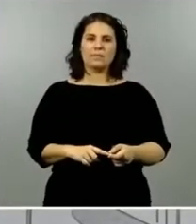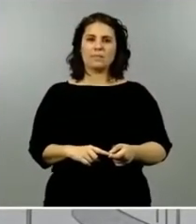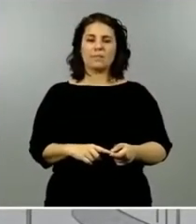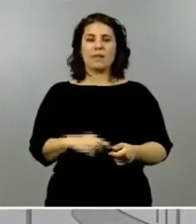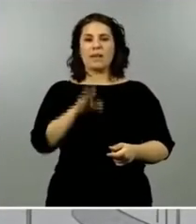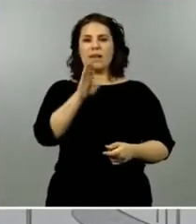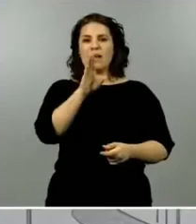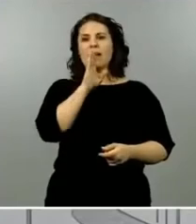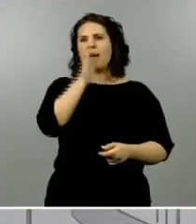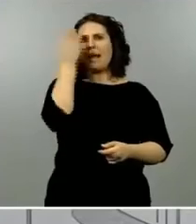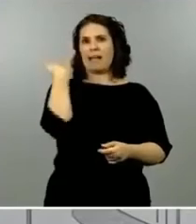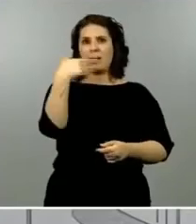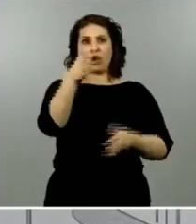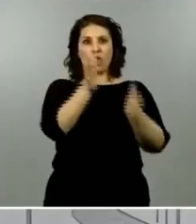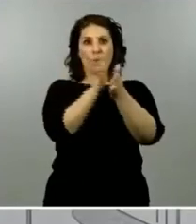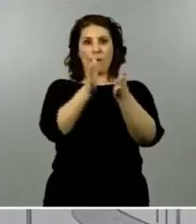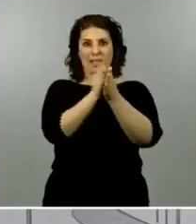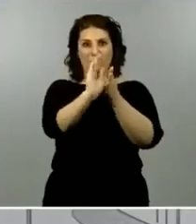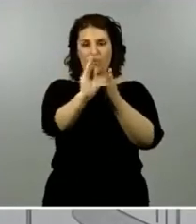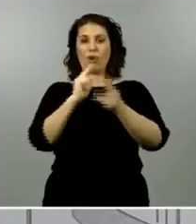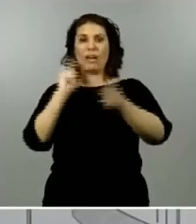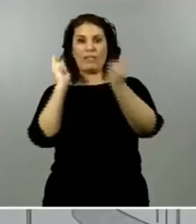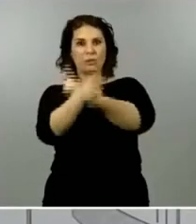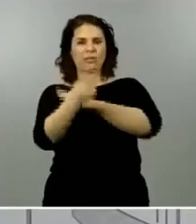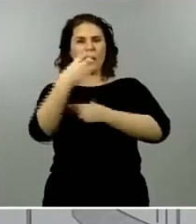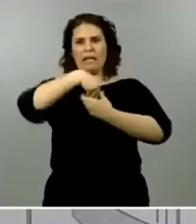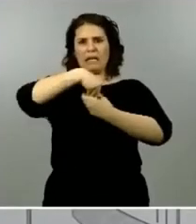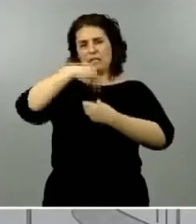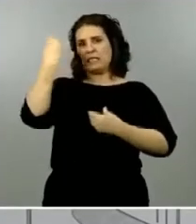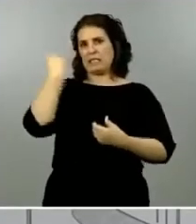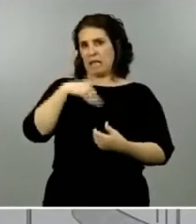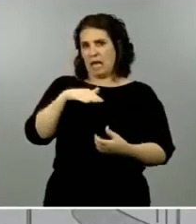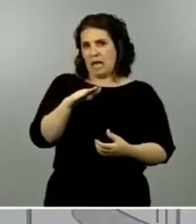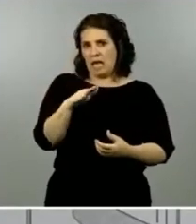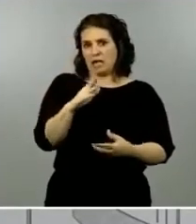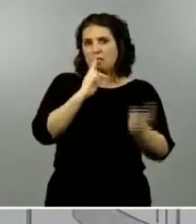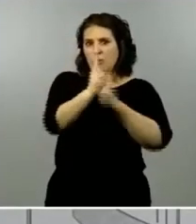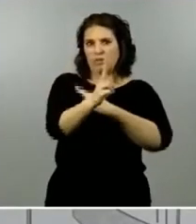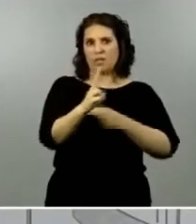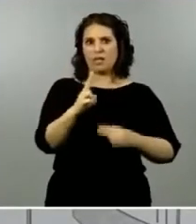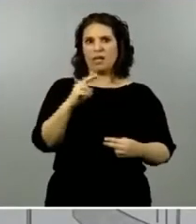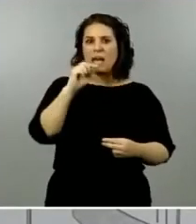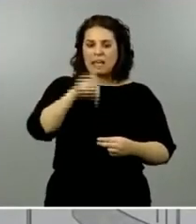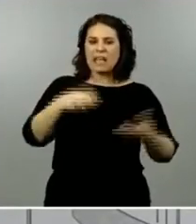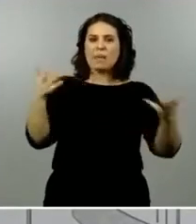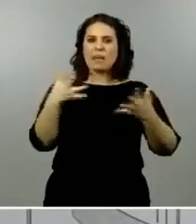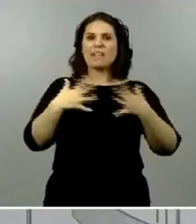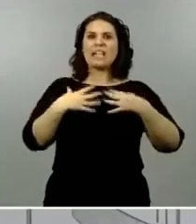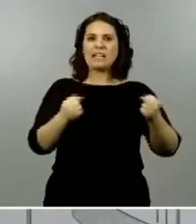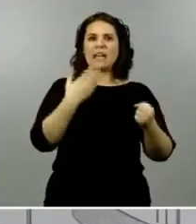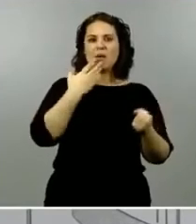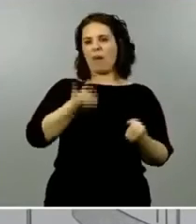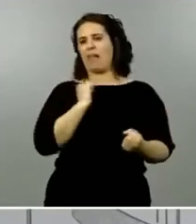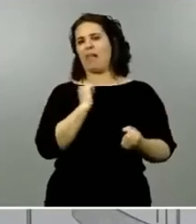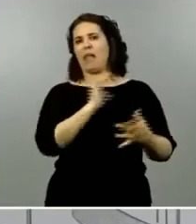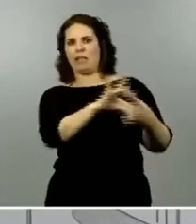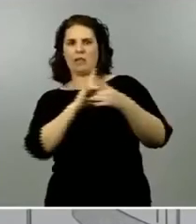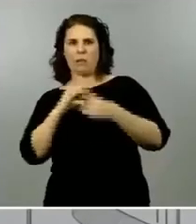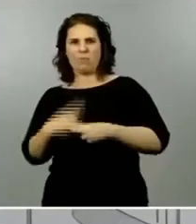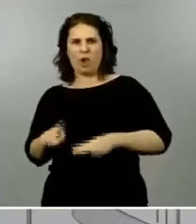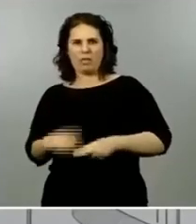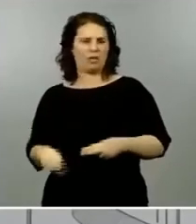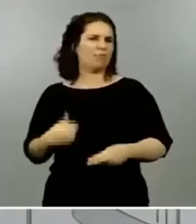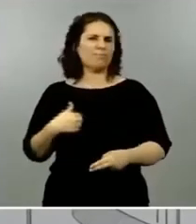pues ha sido claro nosotros nunca hemos querido politizar esta emergencia sanitaria nunca lo hemos hecho no hemos entrado en ninguna disquisición